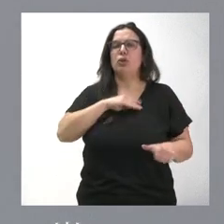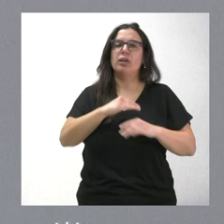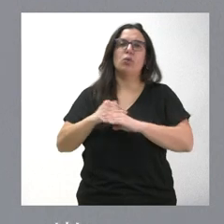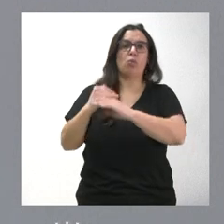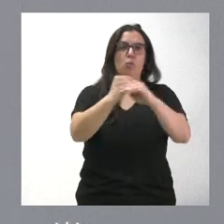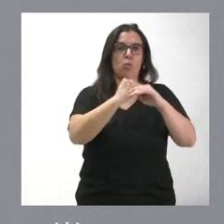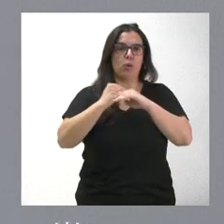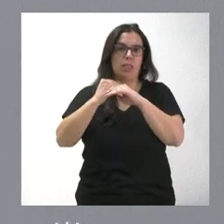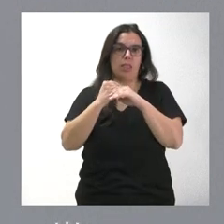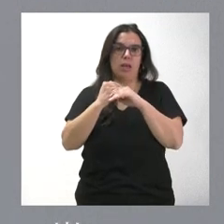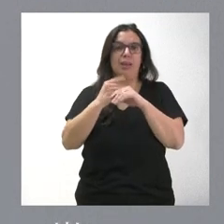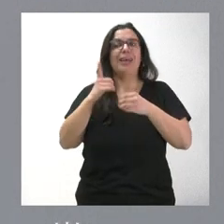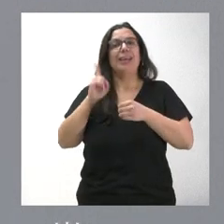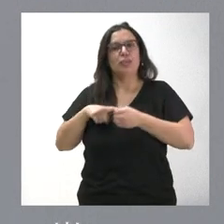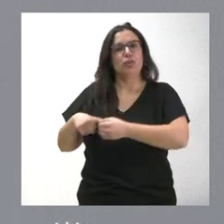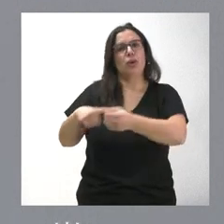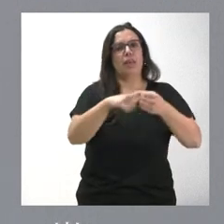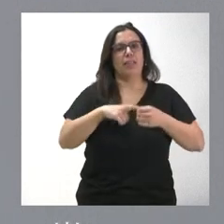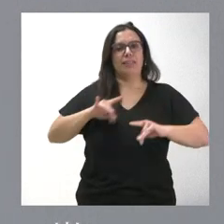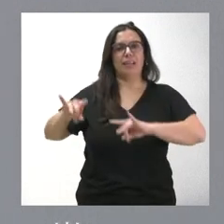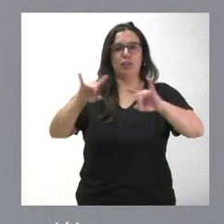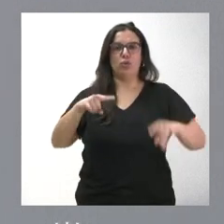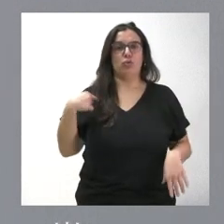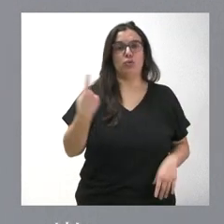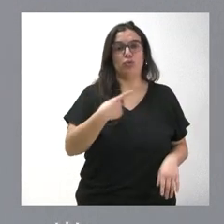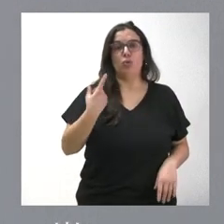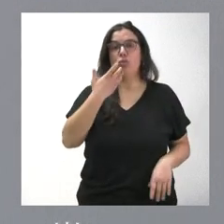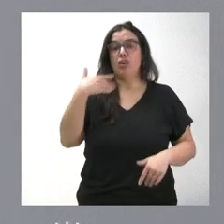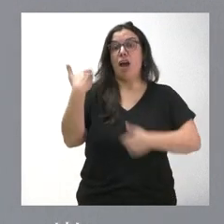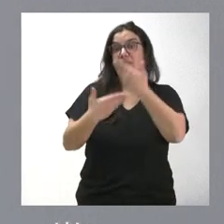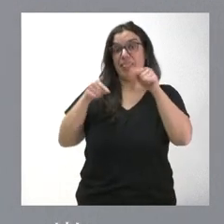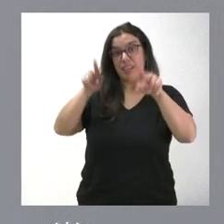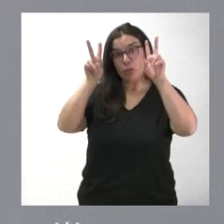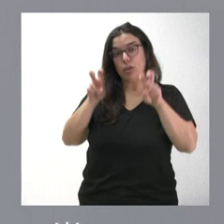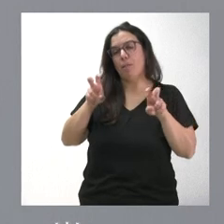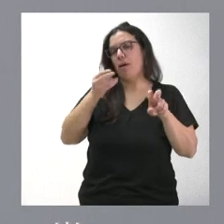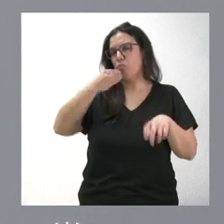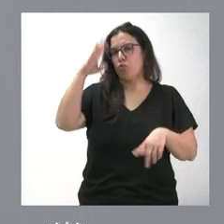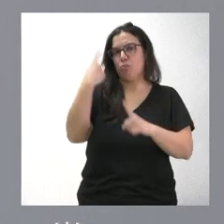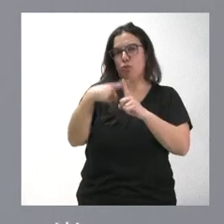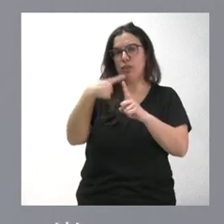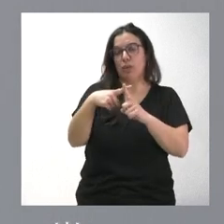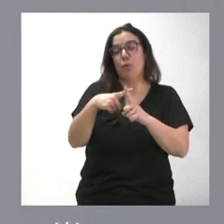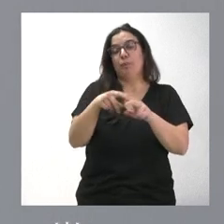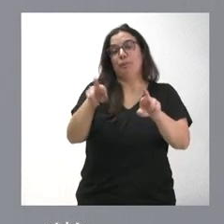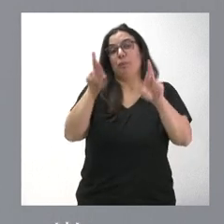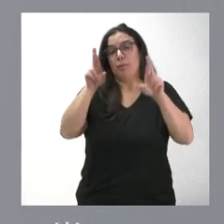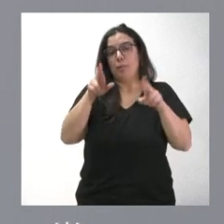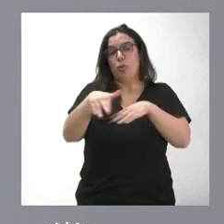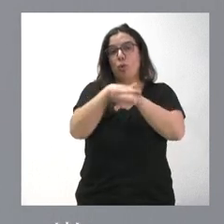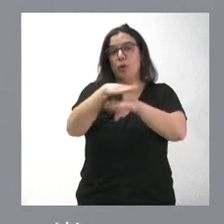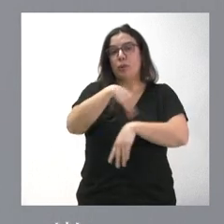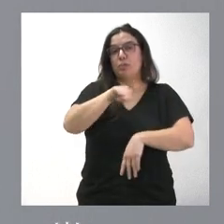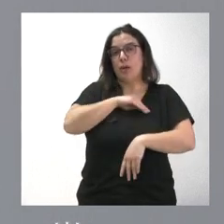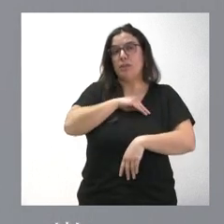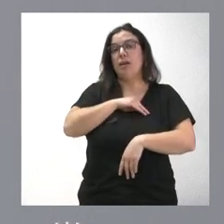españoles, de la solidaridad entre todos los territorios. Si esto se avanzara, sería sin lugar a dudas muy positivo. Esperemos que el Gobierno de España salga